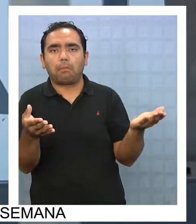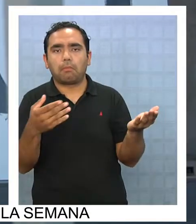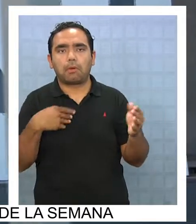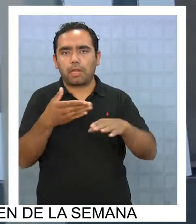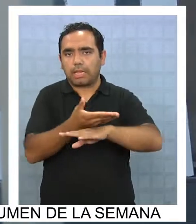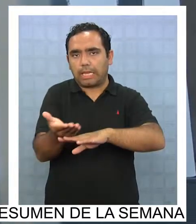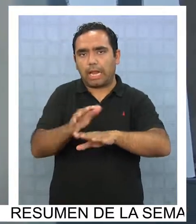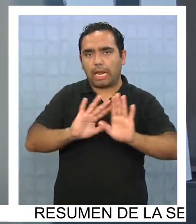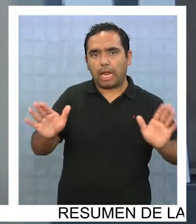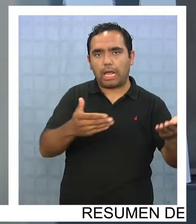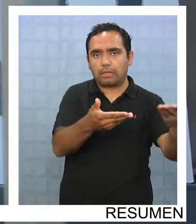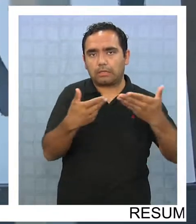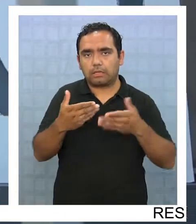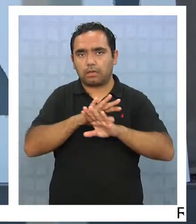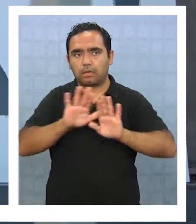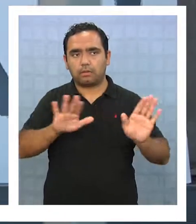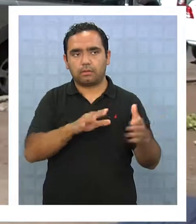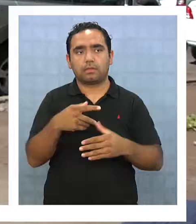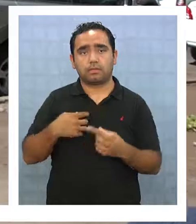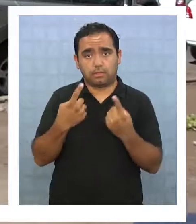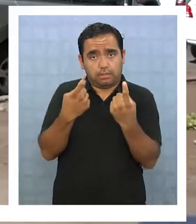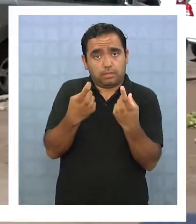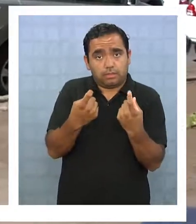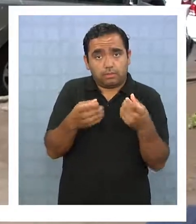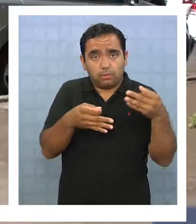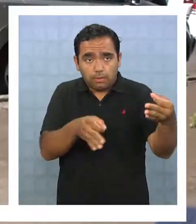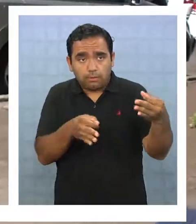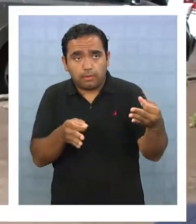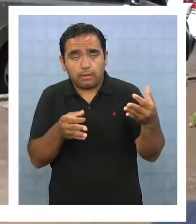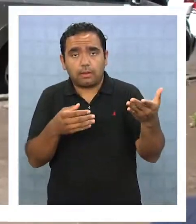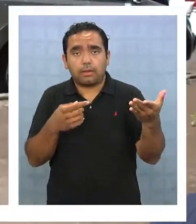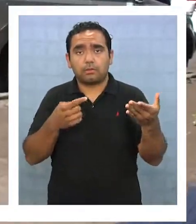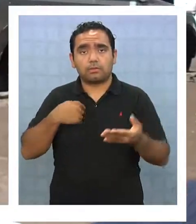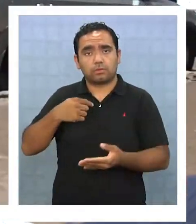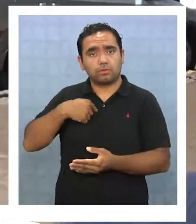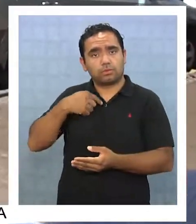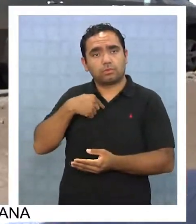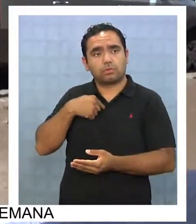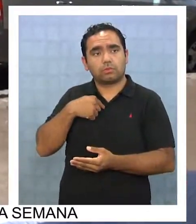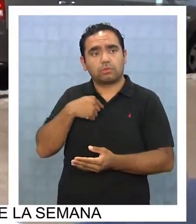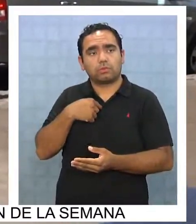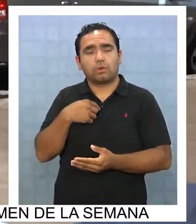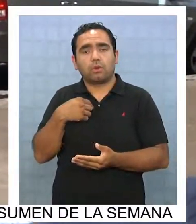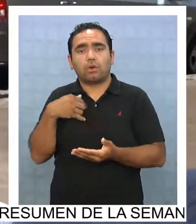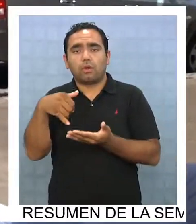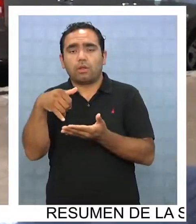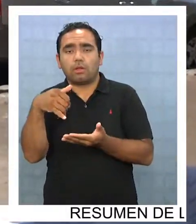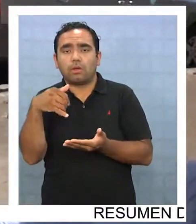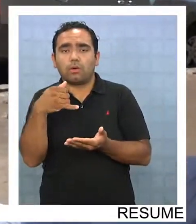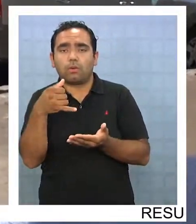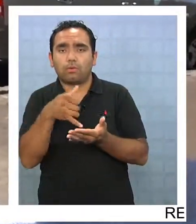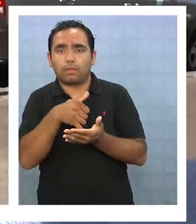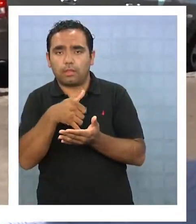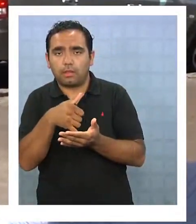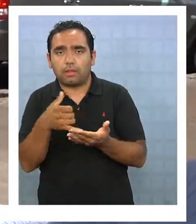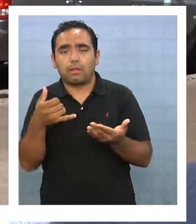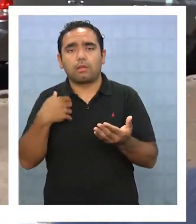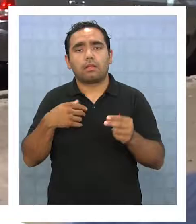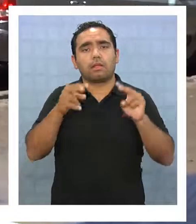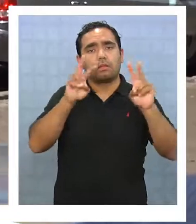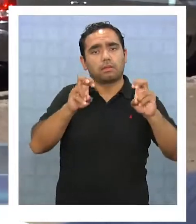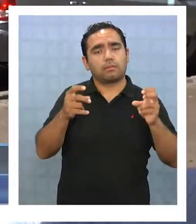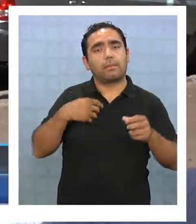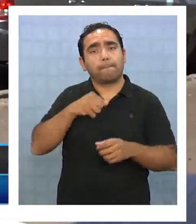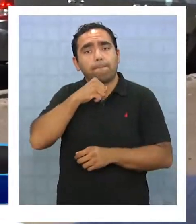atender nada, entregar nada. Necesito un papel que me justifique que yo soy vulnerable, del 40% vulnerable